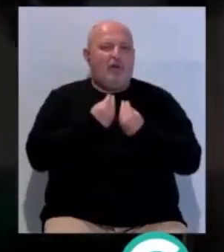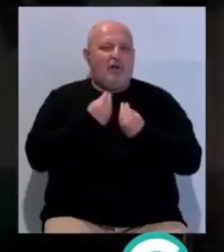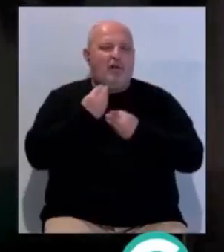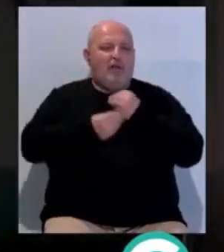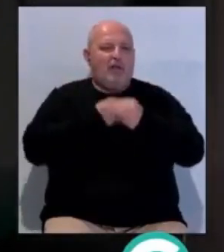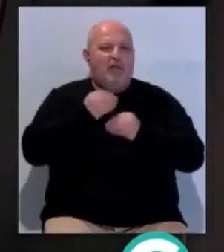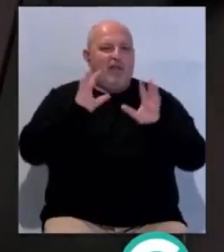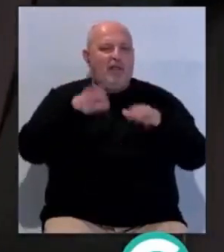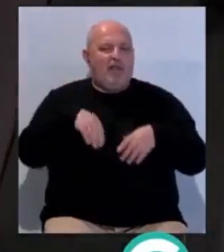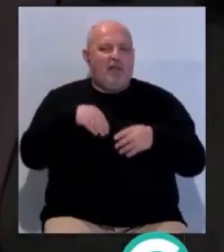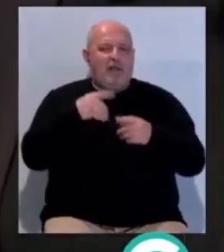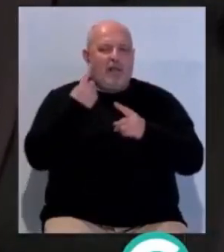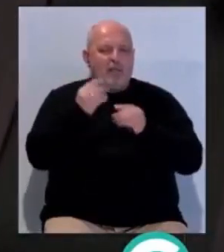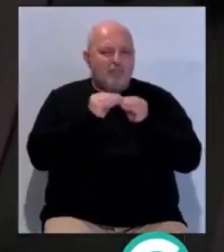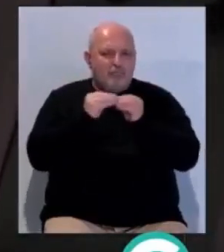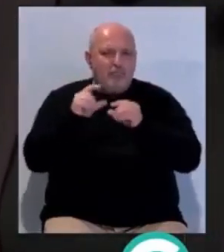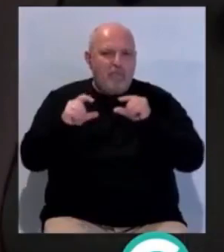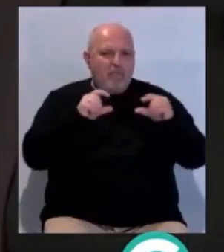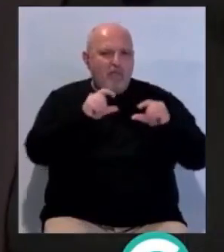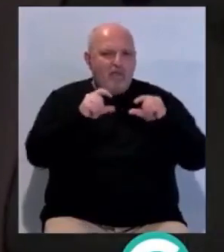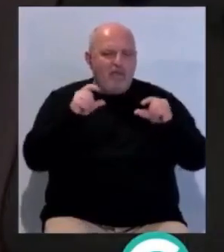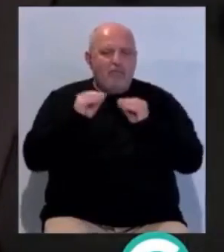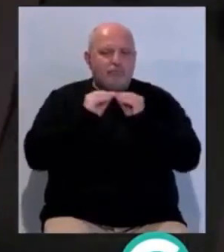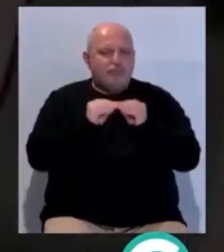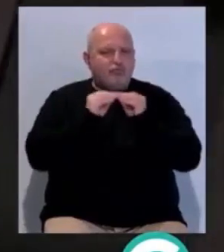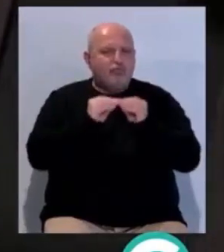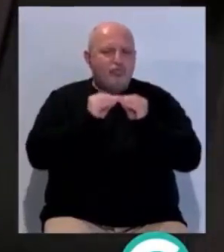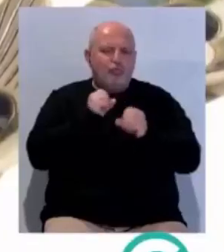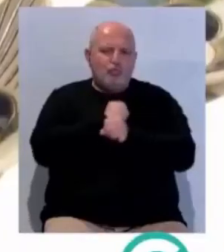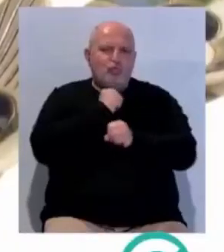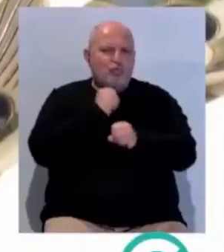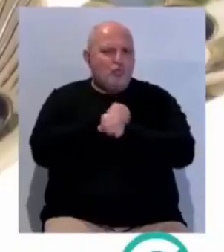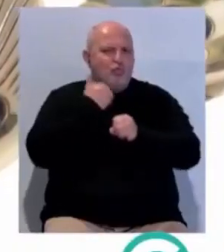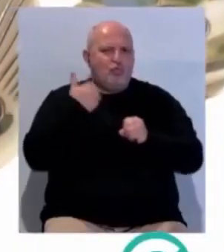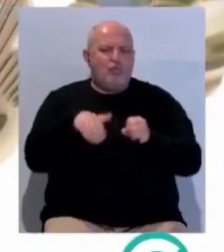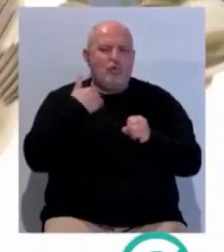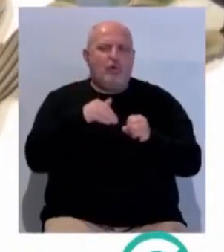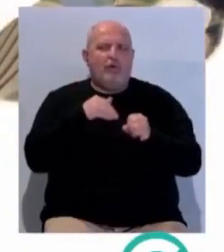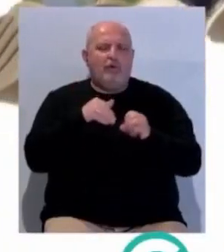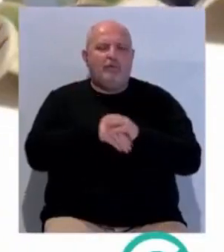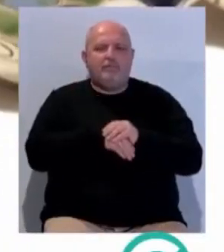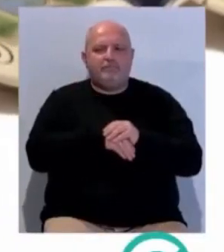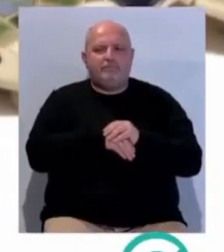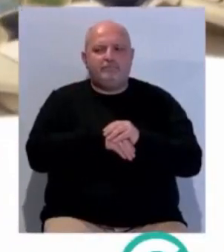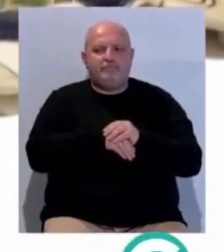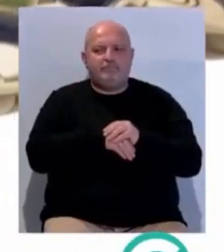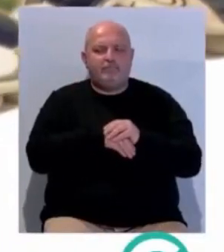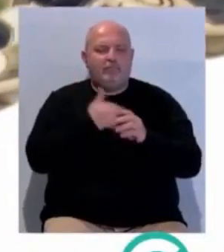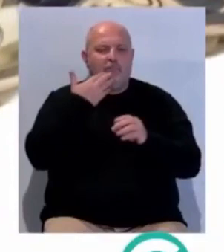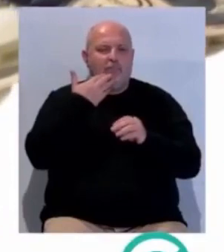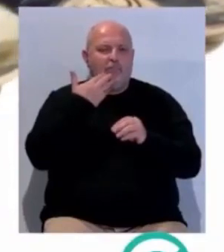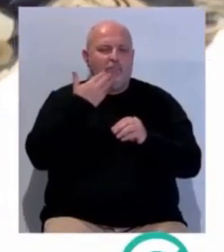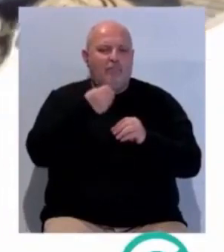tratan cada pieza y su elaboración, ya que como